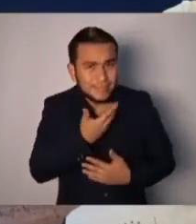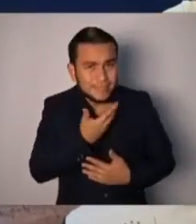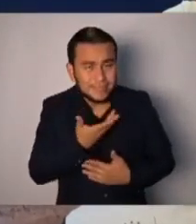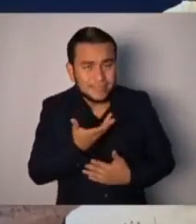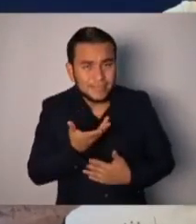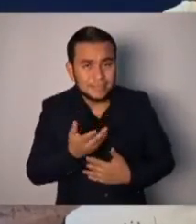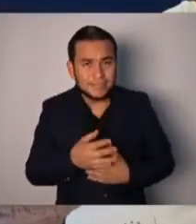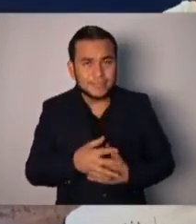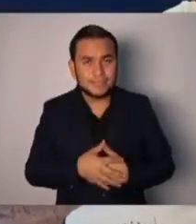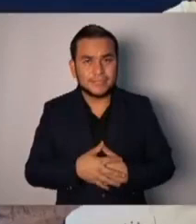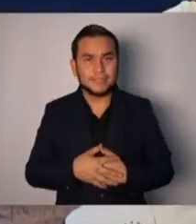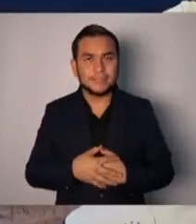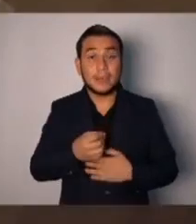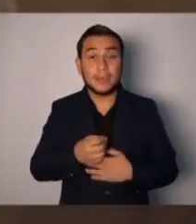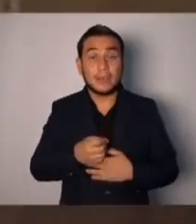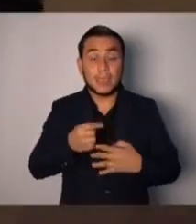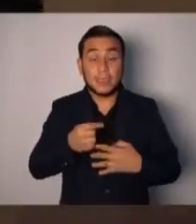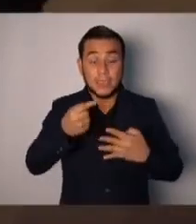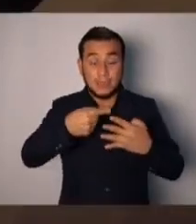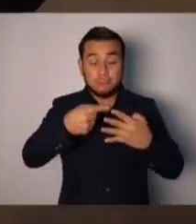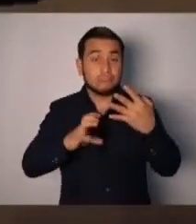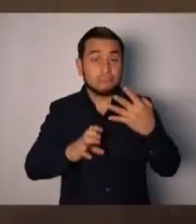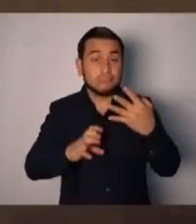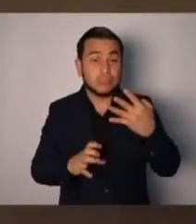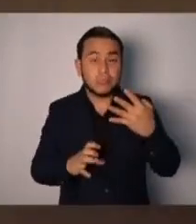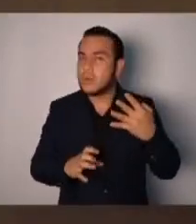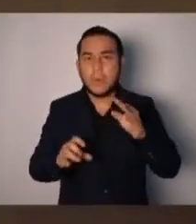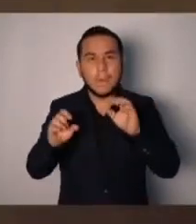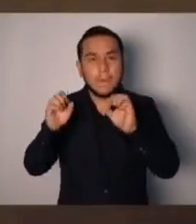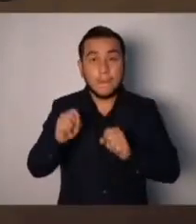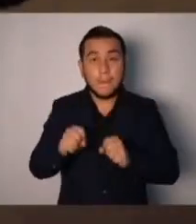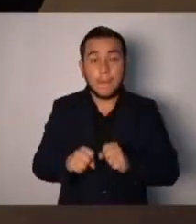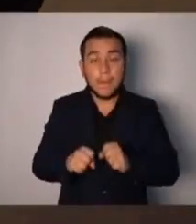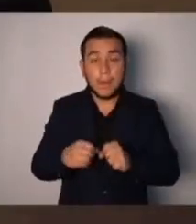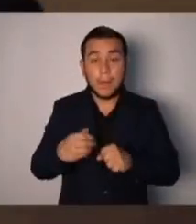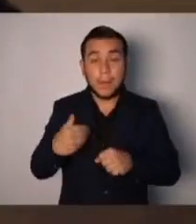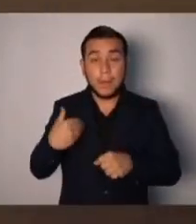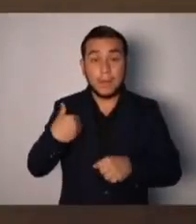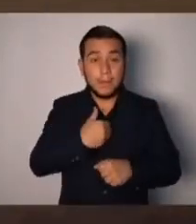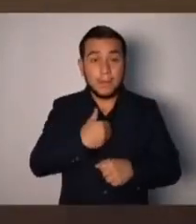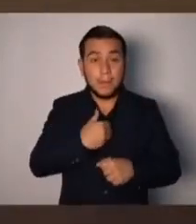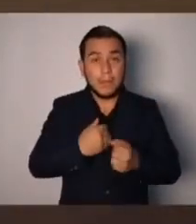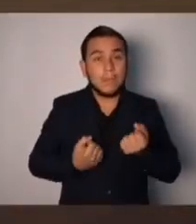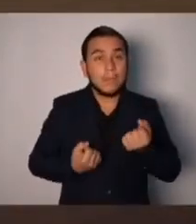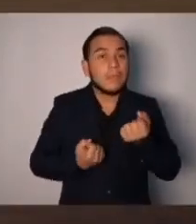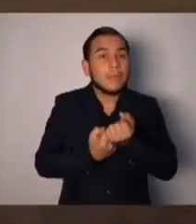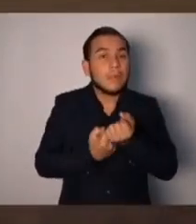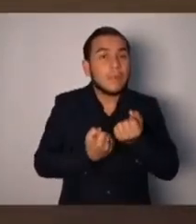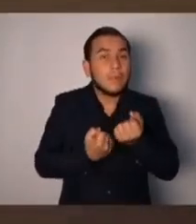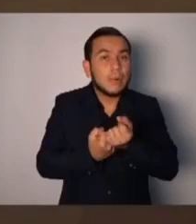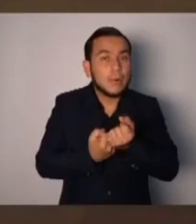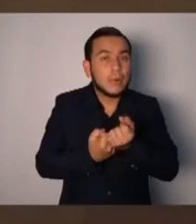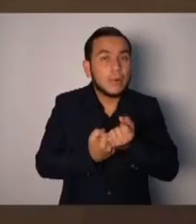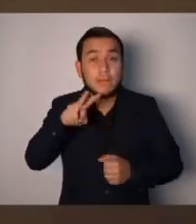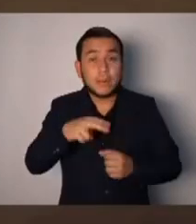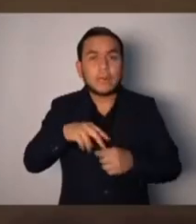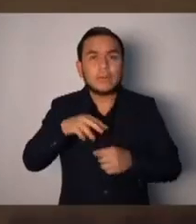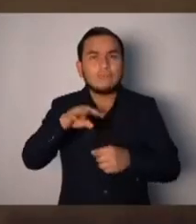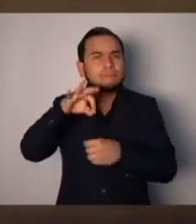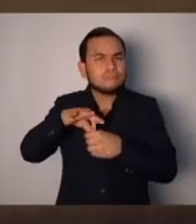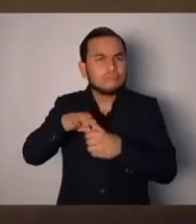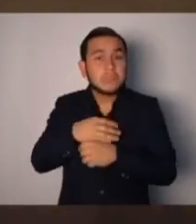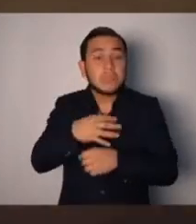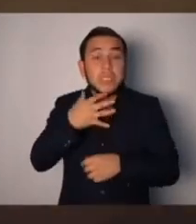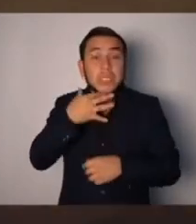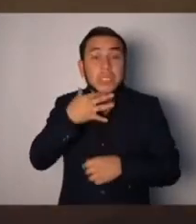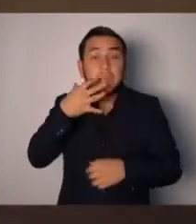Dice la sentencia de la Sala de Constitucional que no se puede ser miembro de un partido político y ser procurador para la defensa de los derechos humanos. Y sin embargo, ellos escogieron